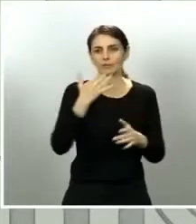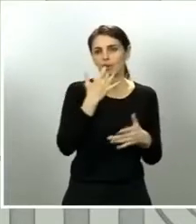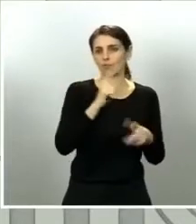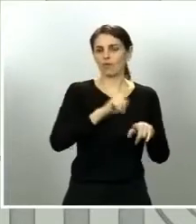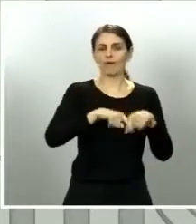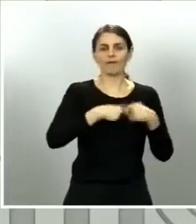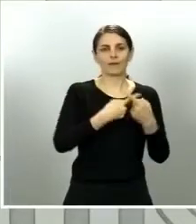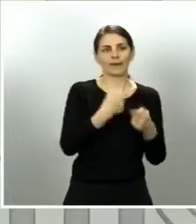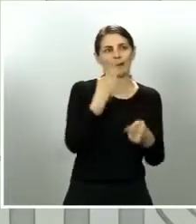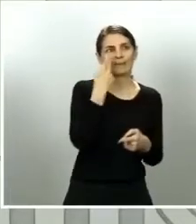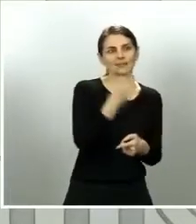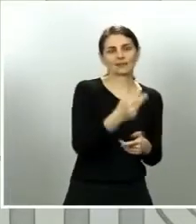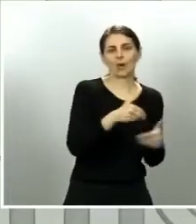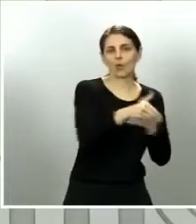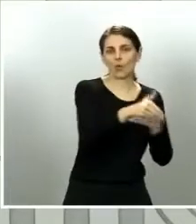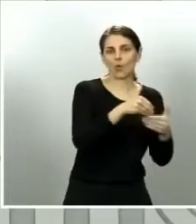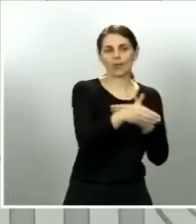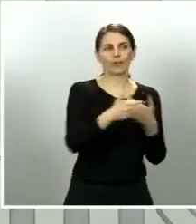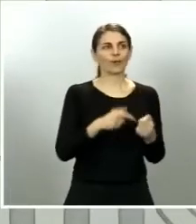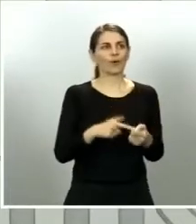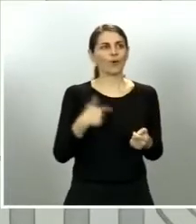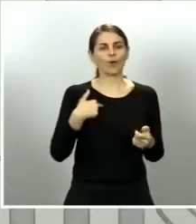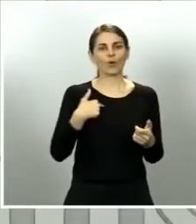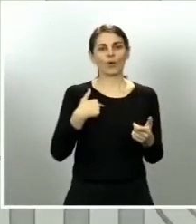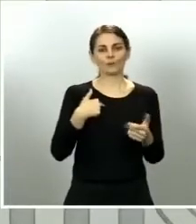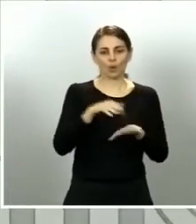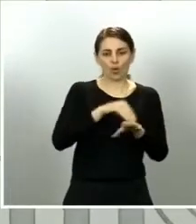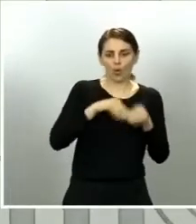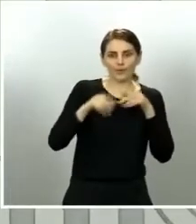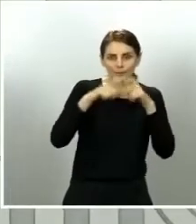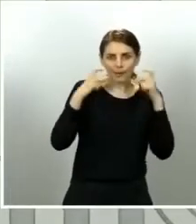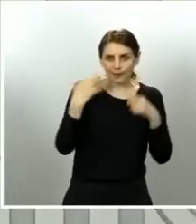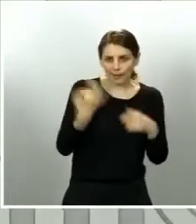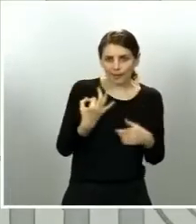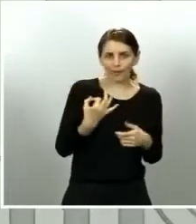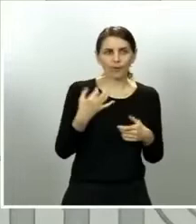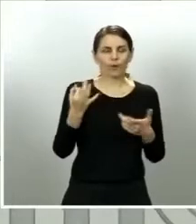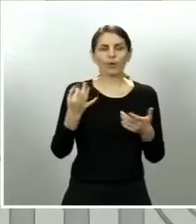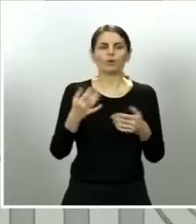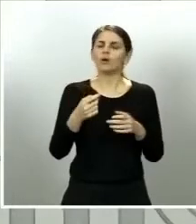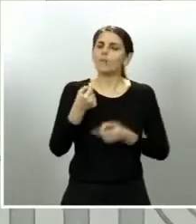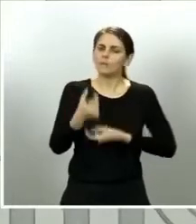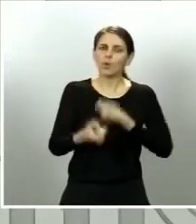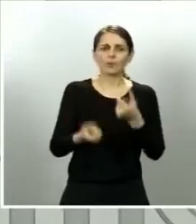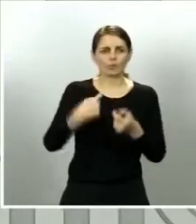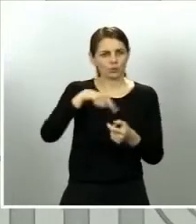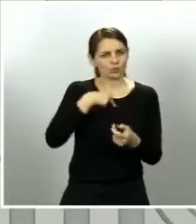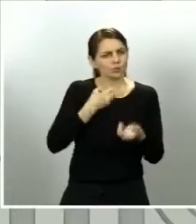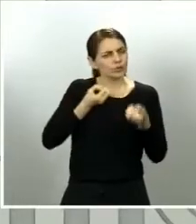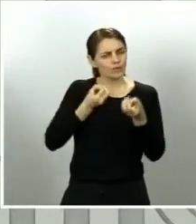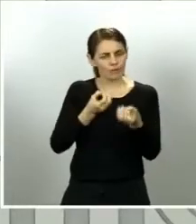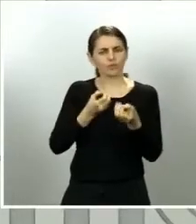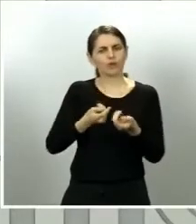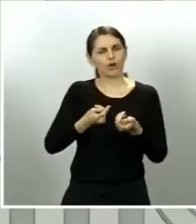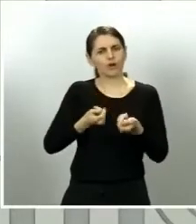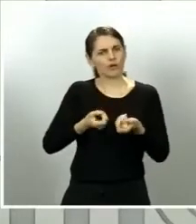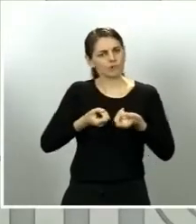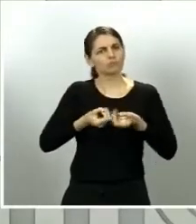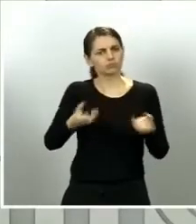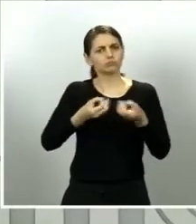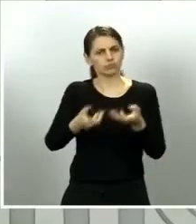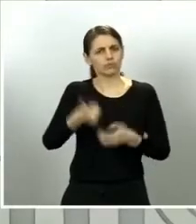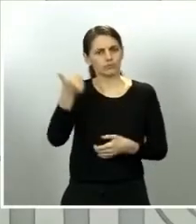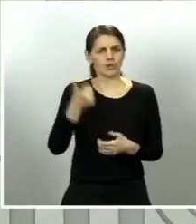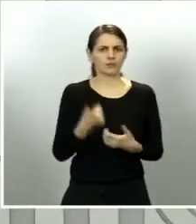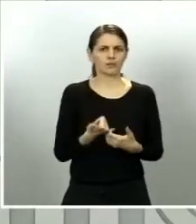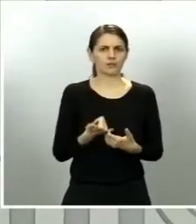tercera edad con qué tipo de protección por lo tanto en su momento lo iremos haciendo es muy importante este gradualismo que se establece el plan que hemos